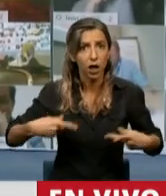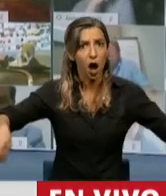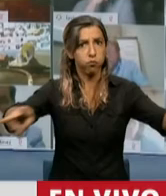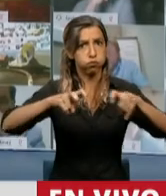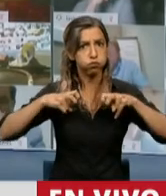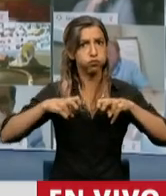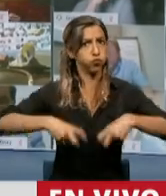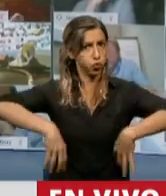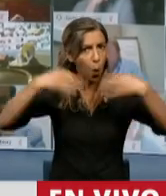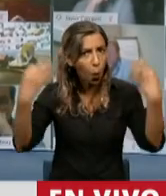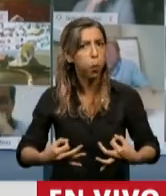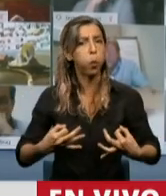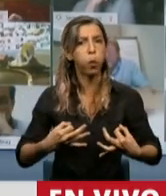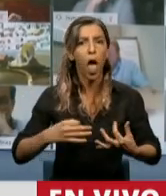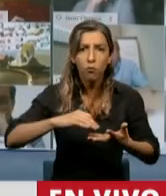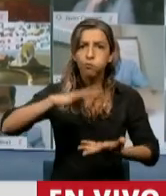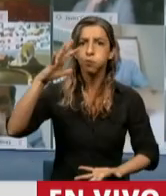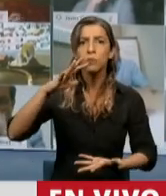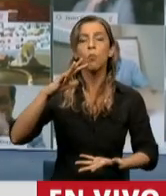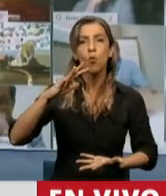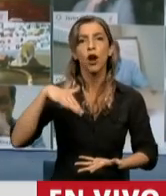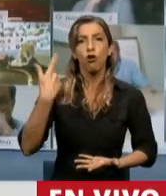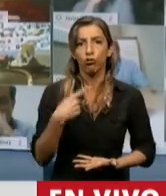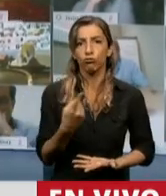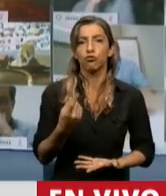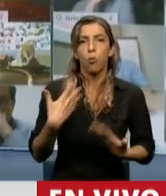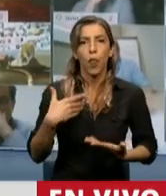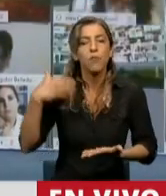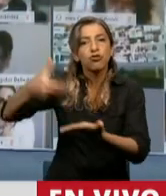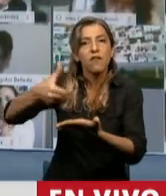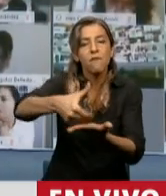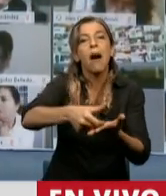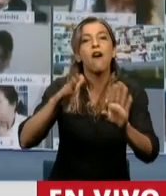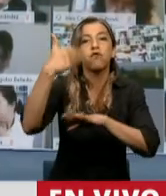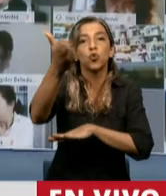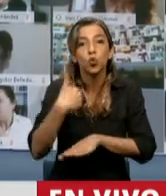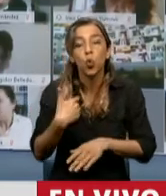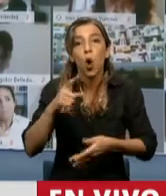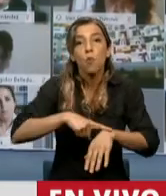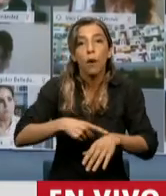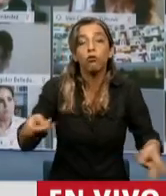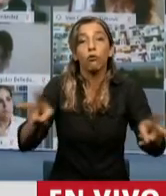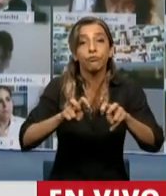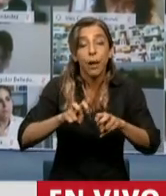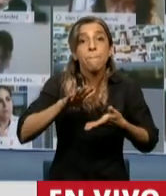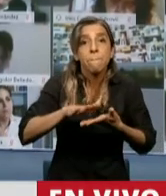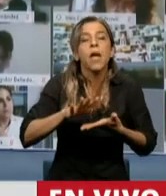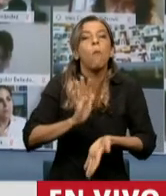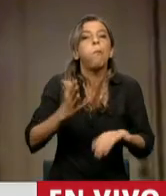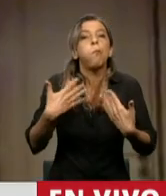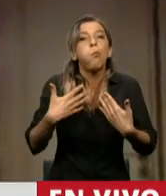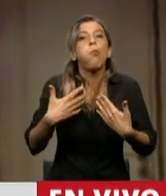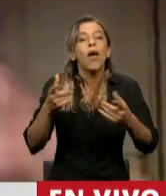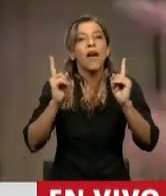hace Chile con el fondo del cobre, para poder gastar en épocas de vacas flacas y no tener que ajustar las jubilaciones como estamos haciendo este año. ¿Qué pasó?